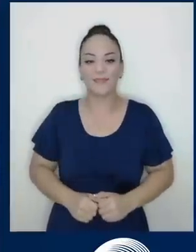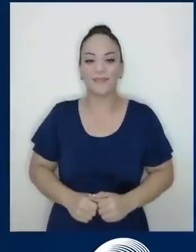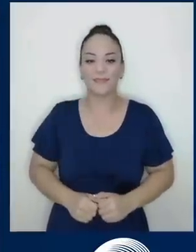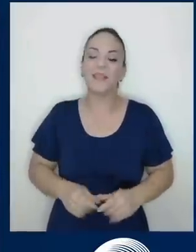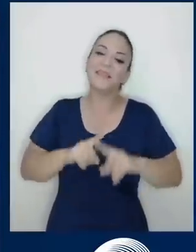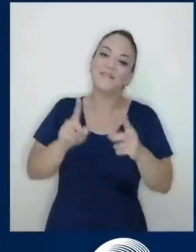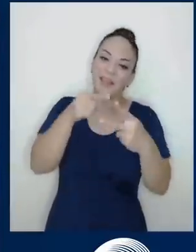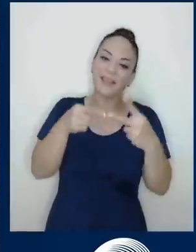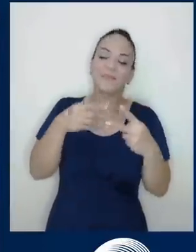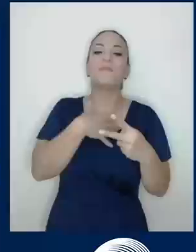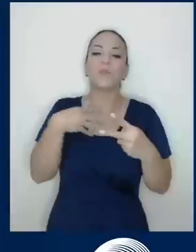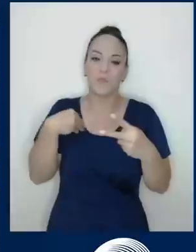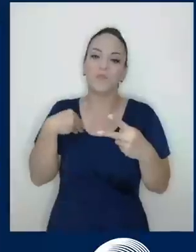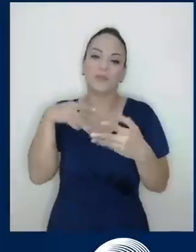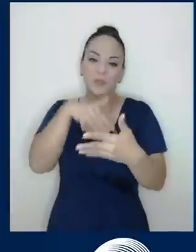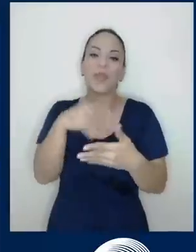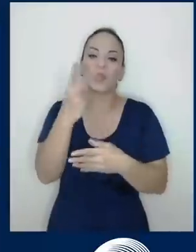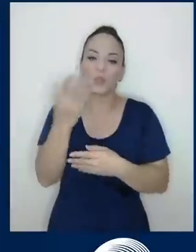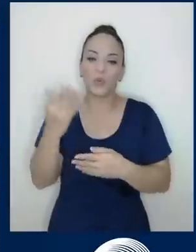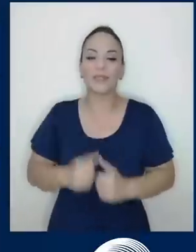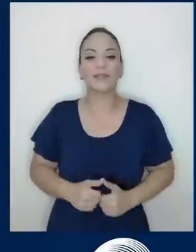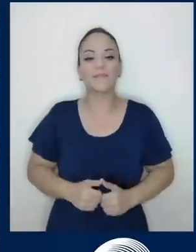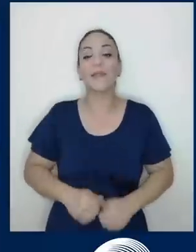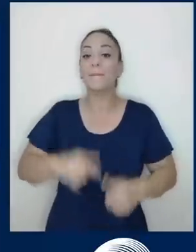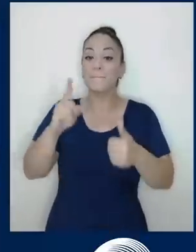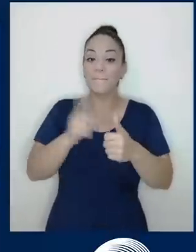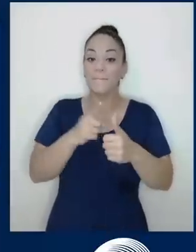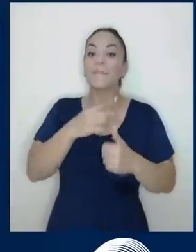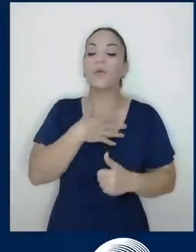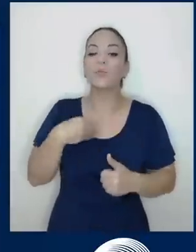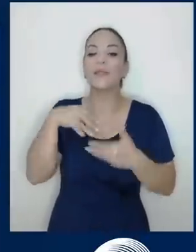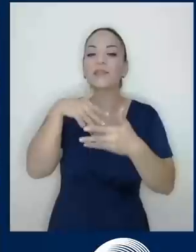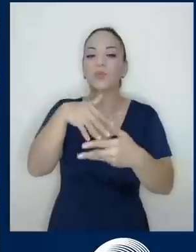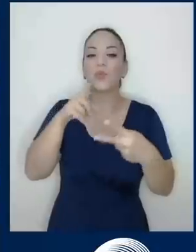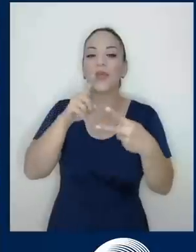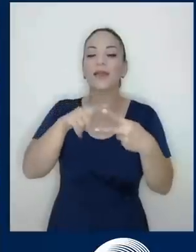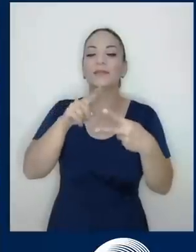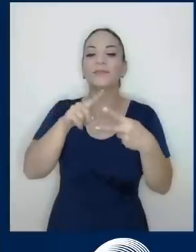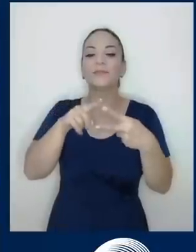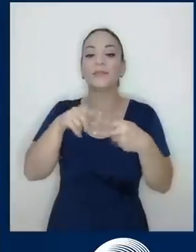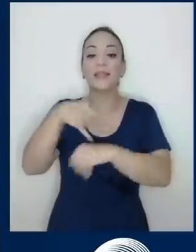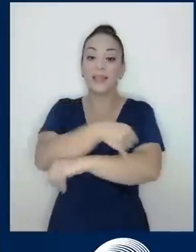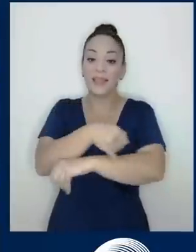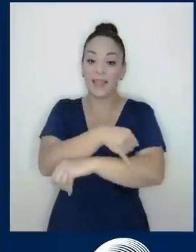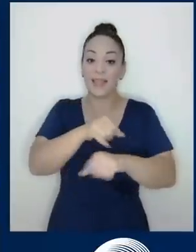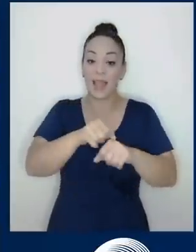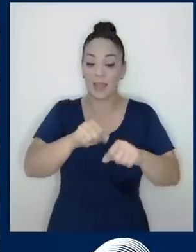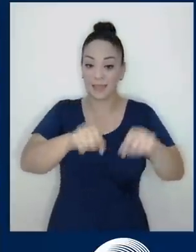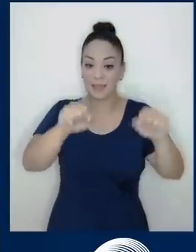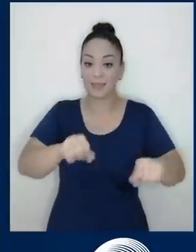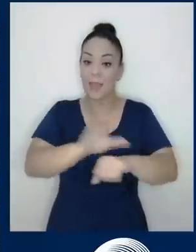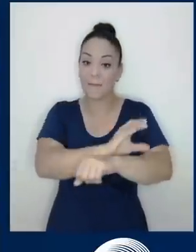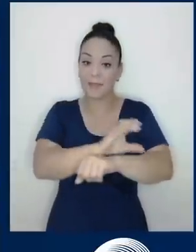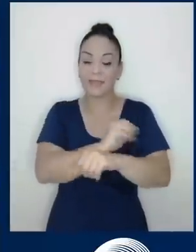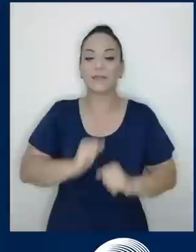dos cosas. La primera, gustaría estudiar ingeniería en sistemas. Y la otra